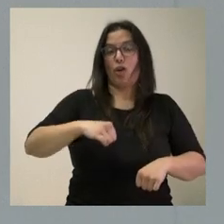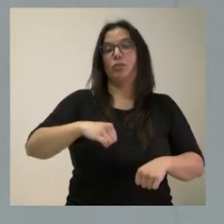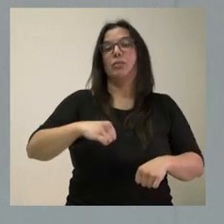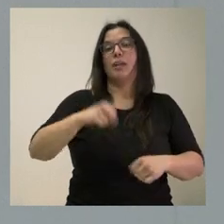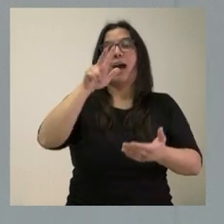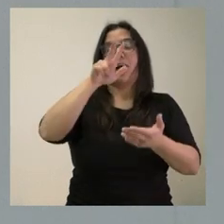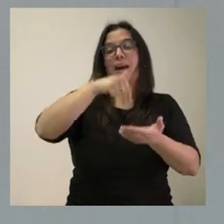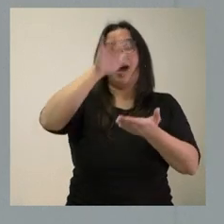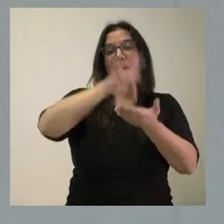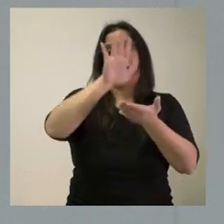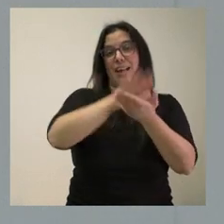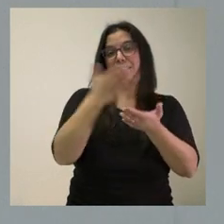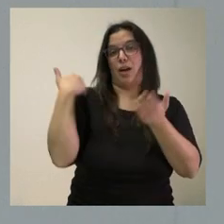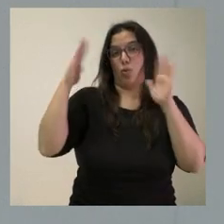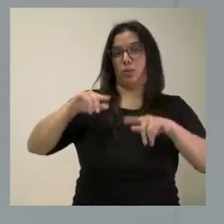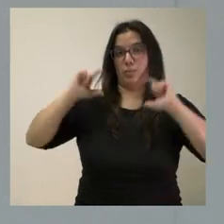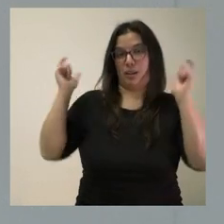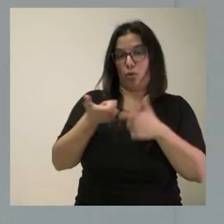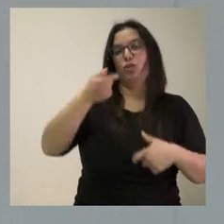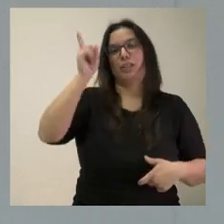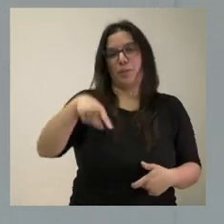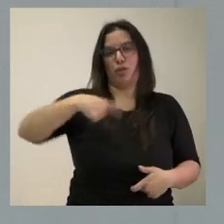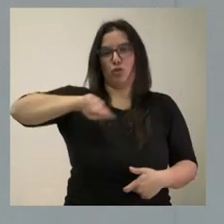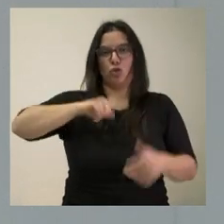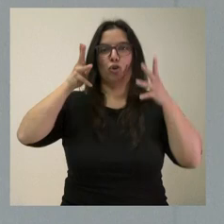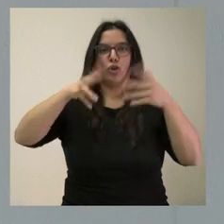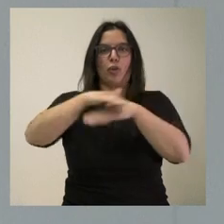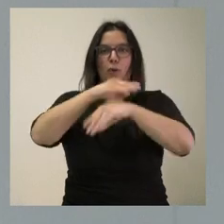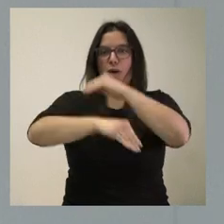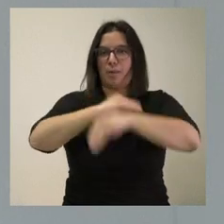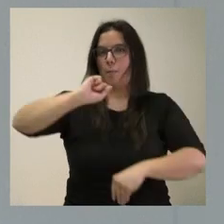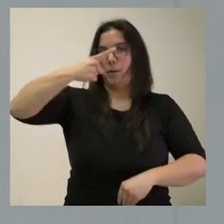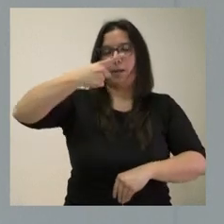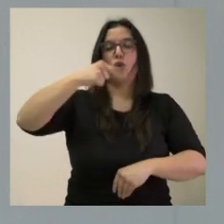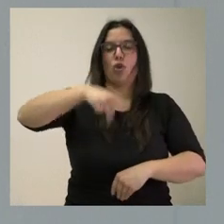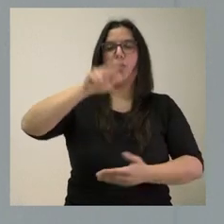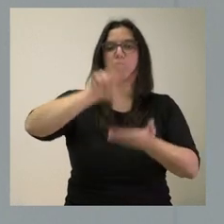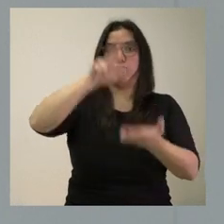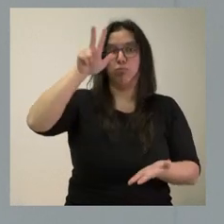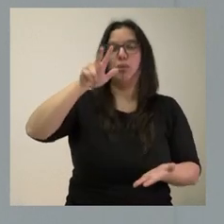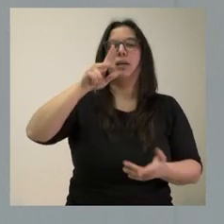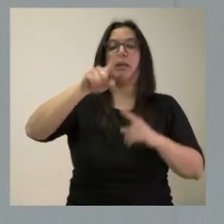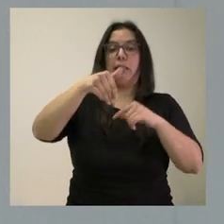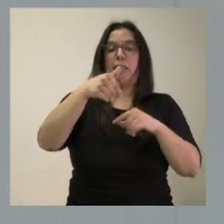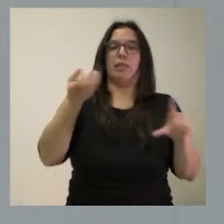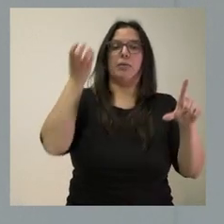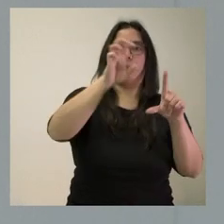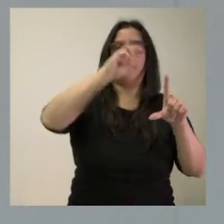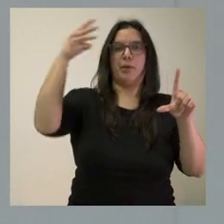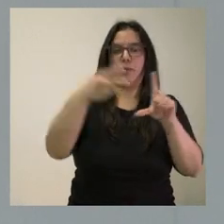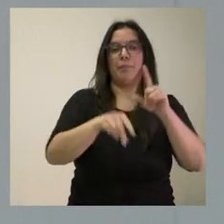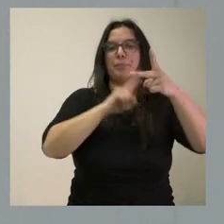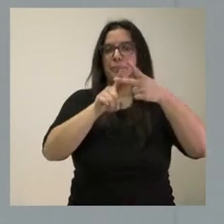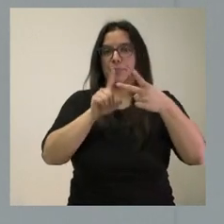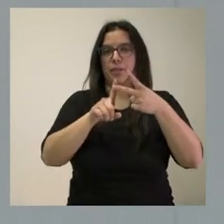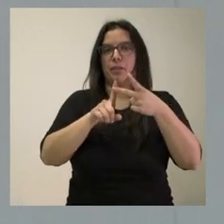del acta de la sesión anterior. También en el caso del consejo de gobierno hacemos esto y hoy hemos aprobado ese acta y lo colgaremos inmediatamente. Y, segundo lugar, no